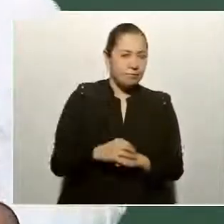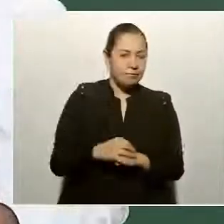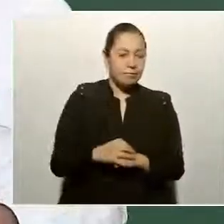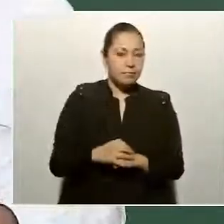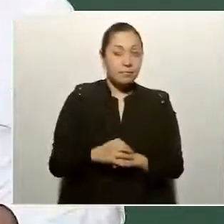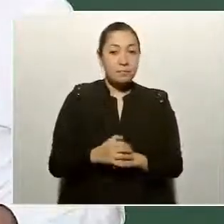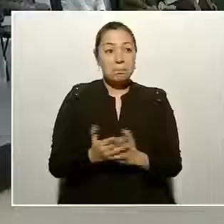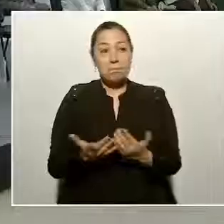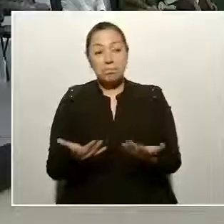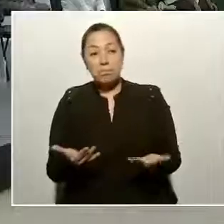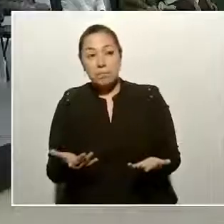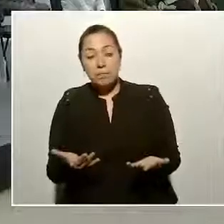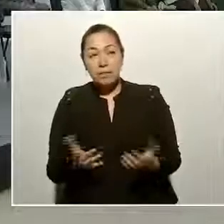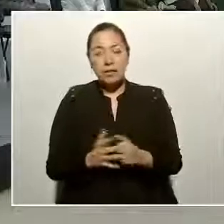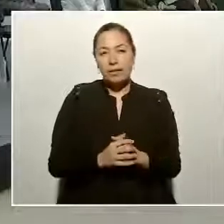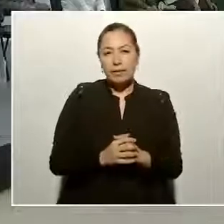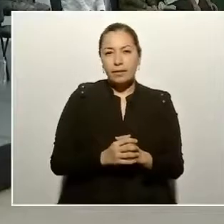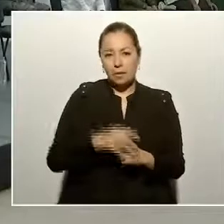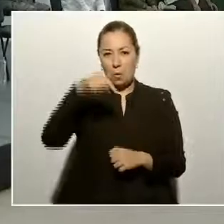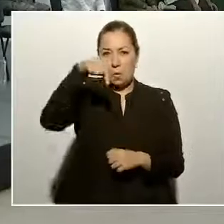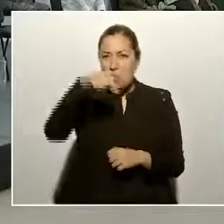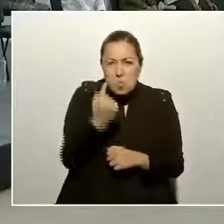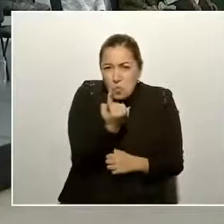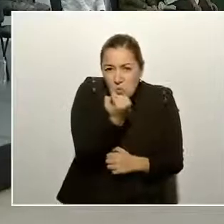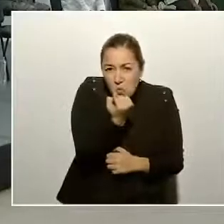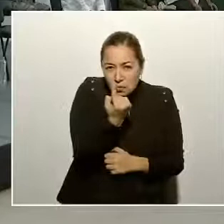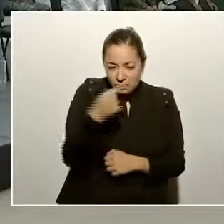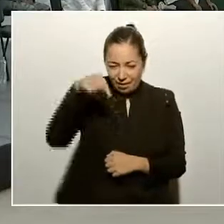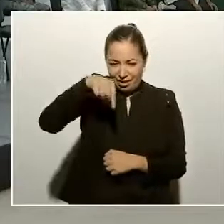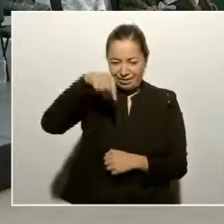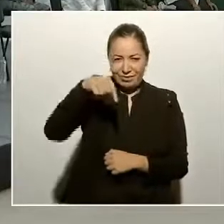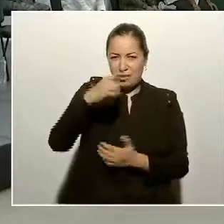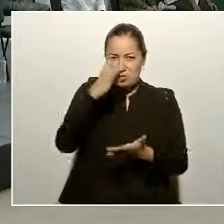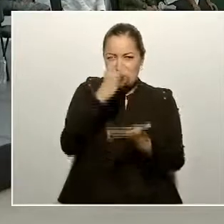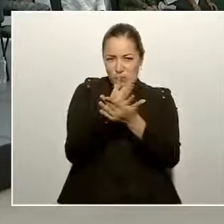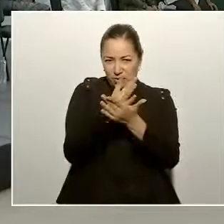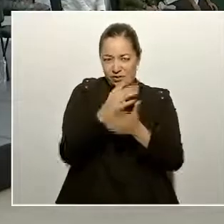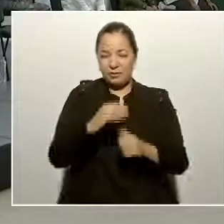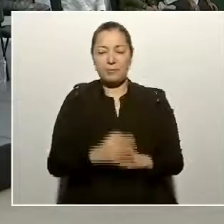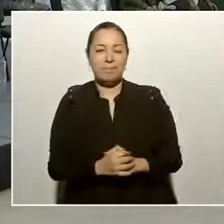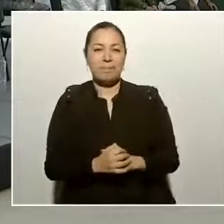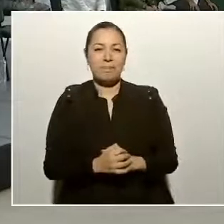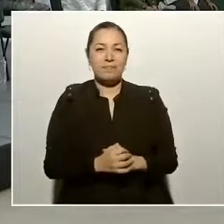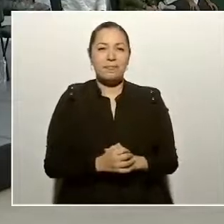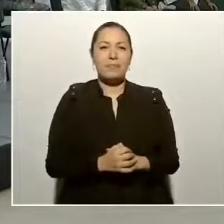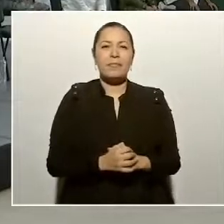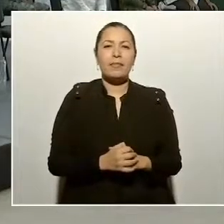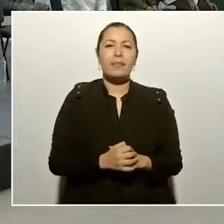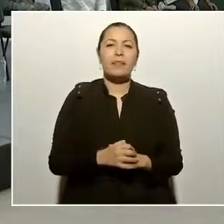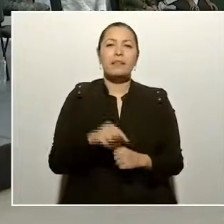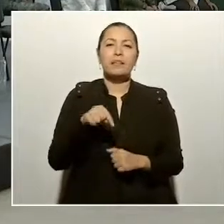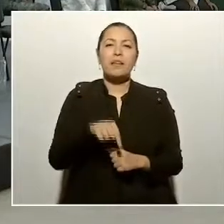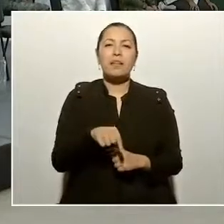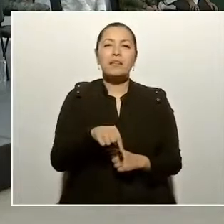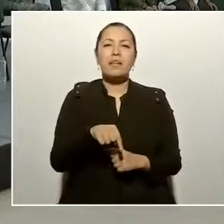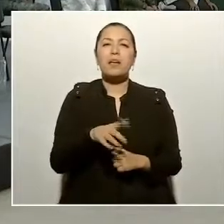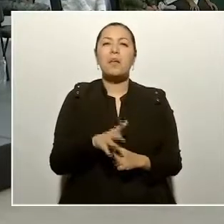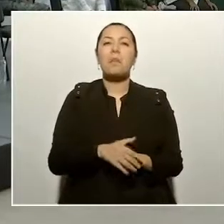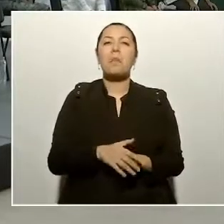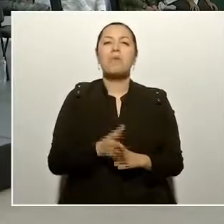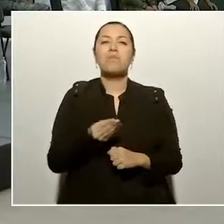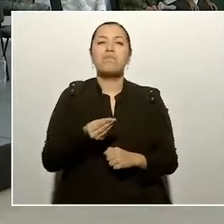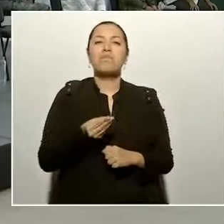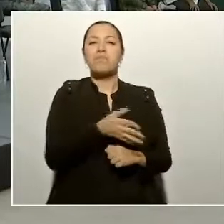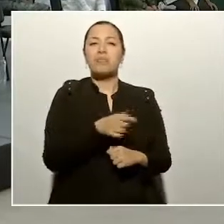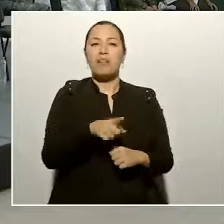un cuartel de estos lo licitáramos o se le adjudicara